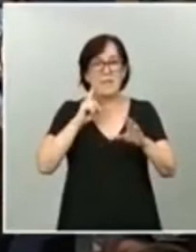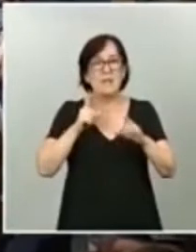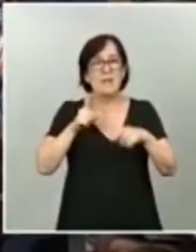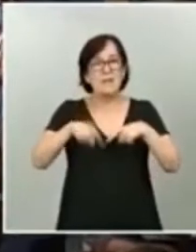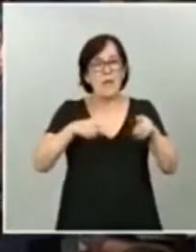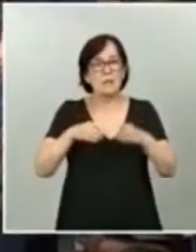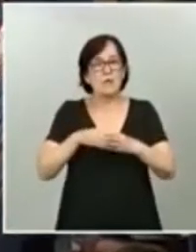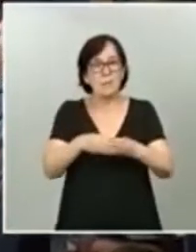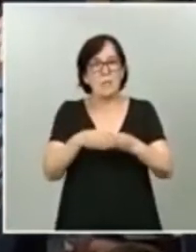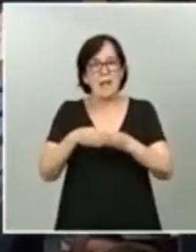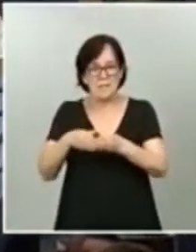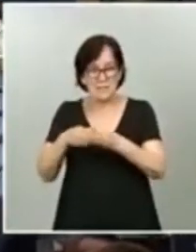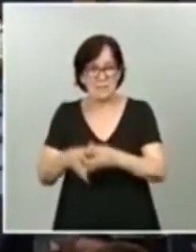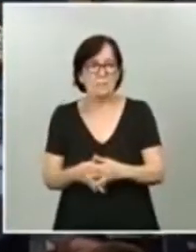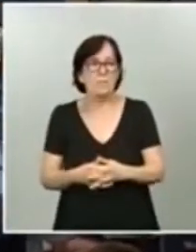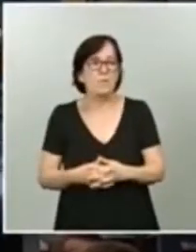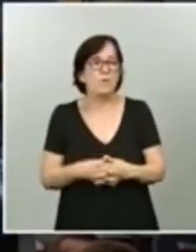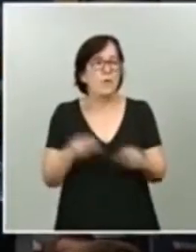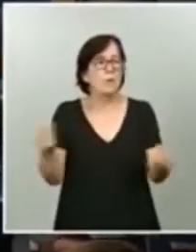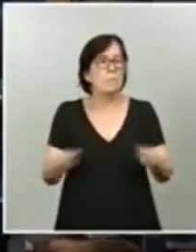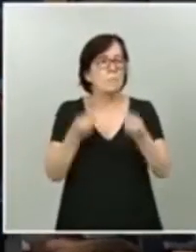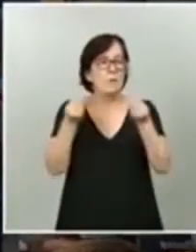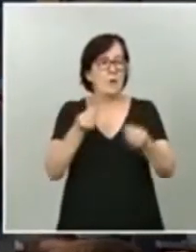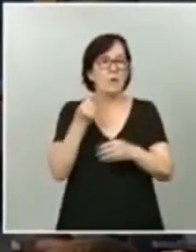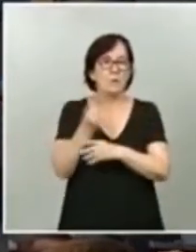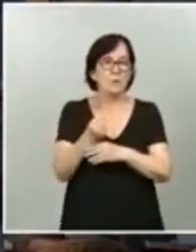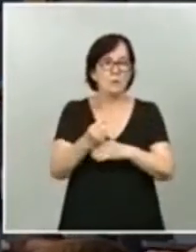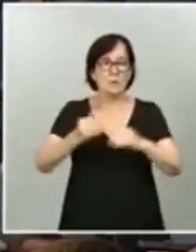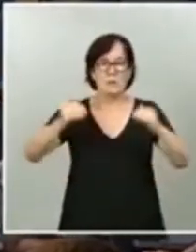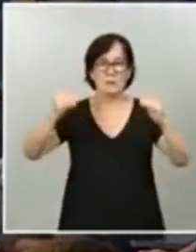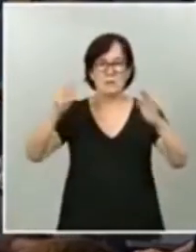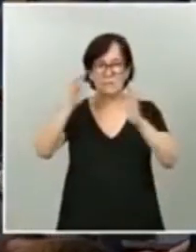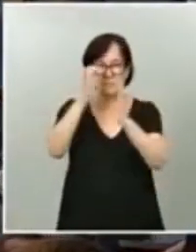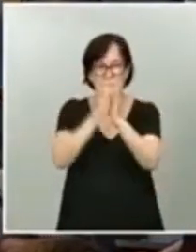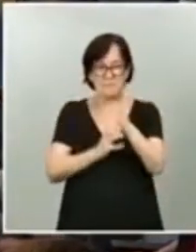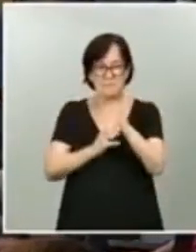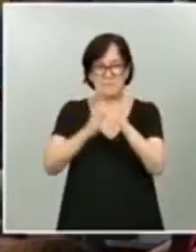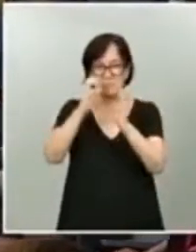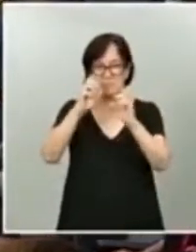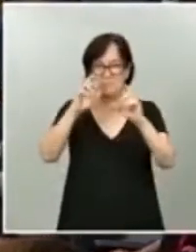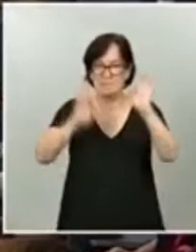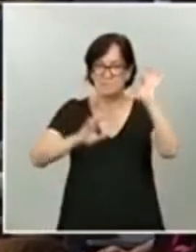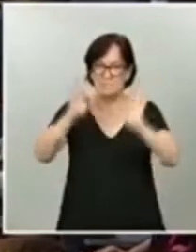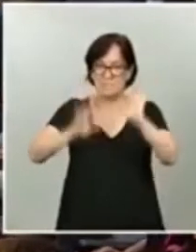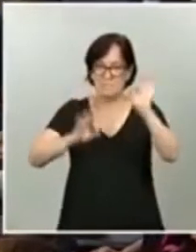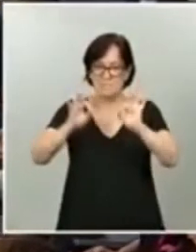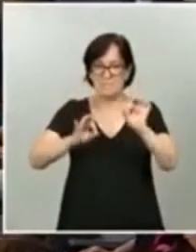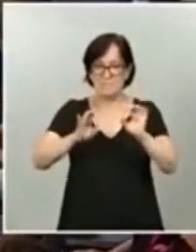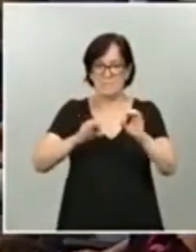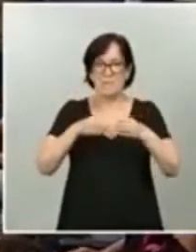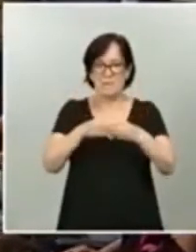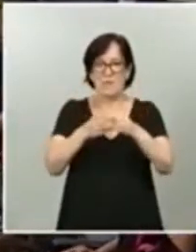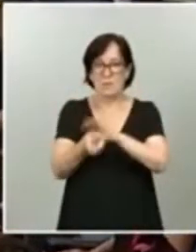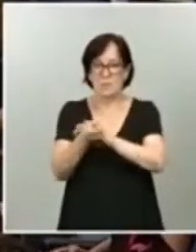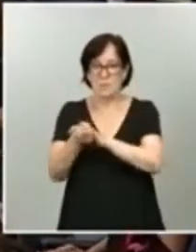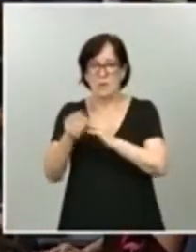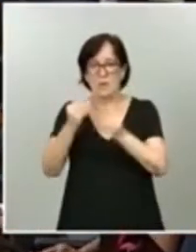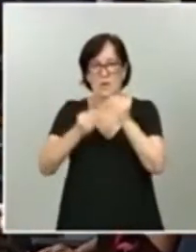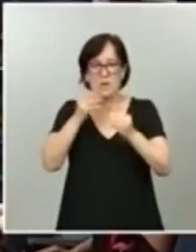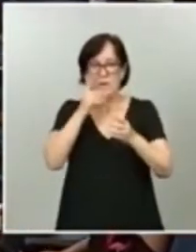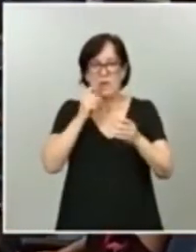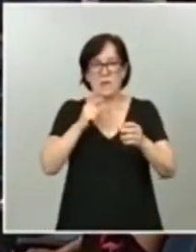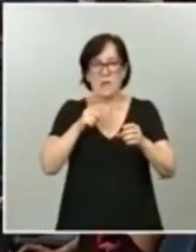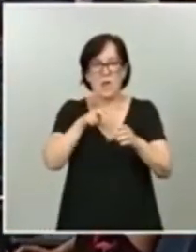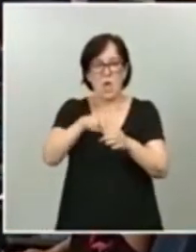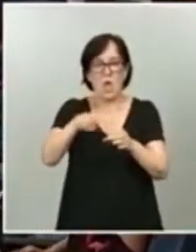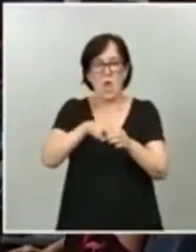porque reforzamos la reducción de tasas portuarias, se mejora la reducción de la tasa de ocupación y se